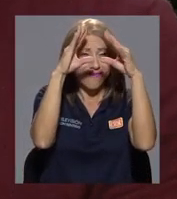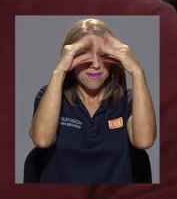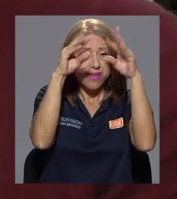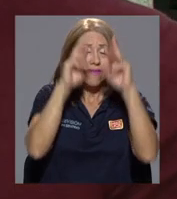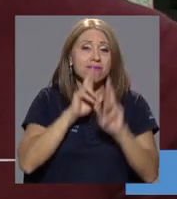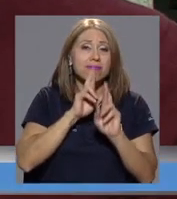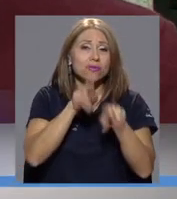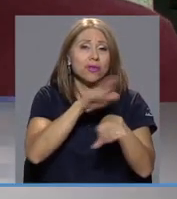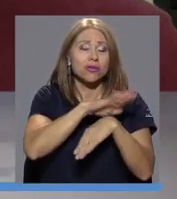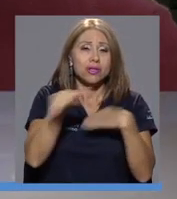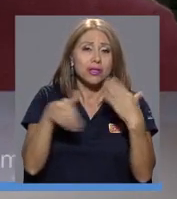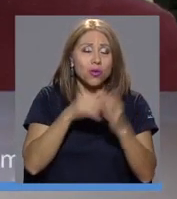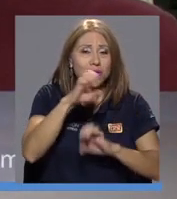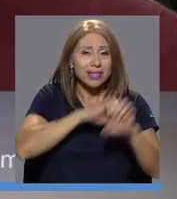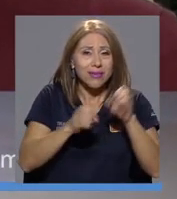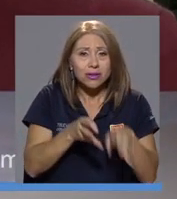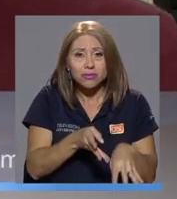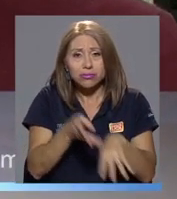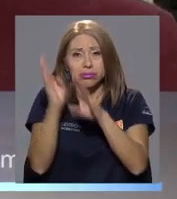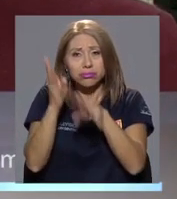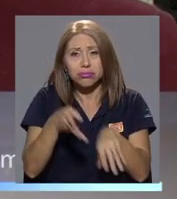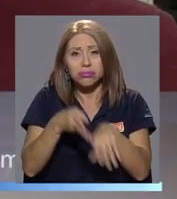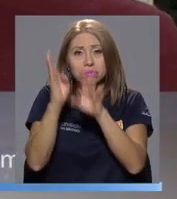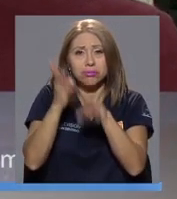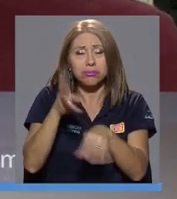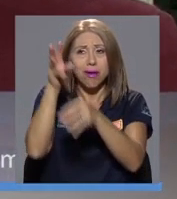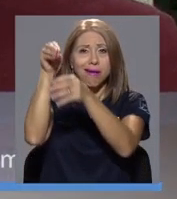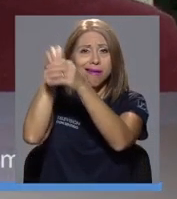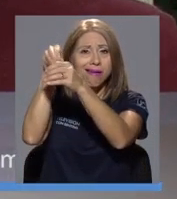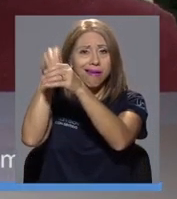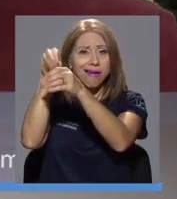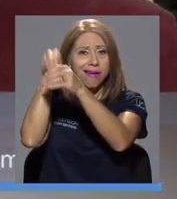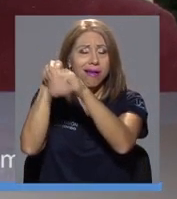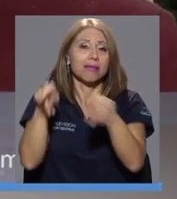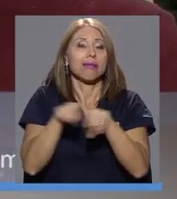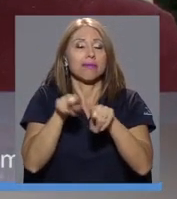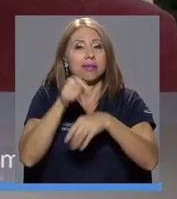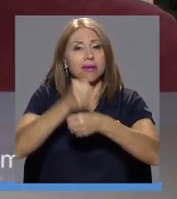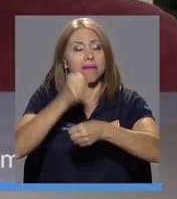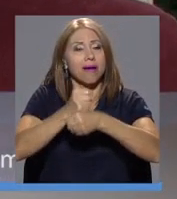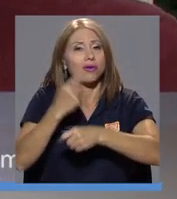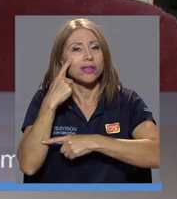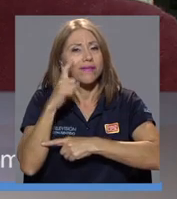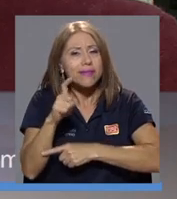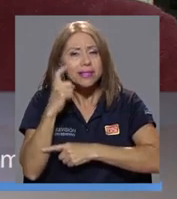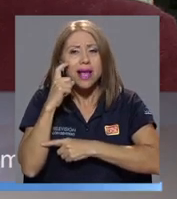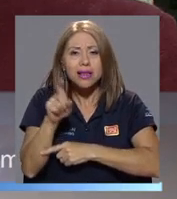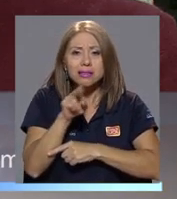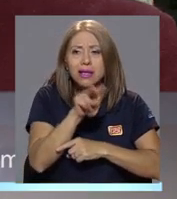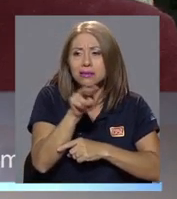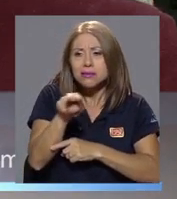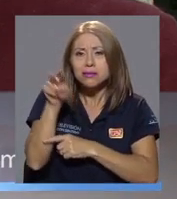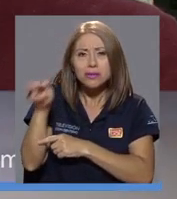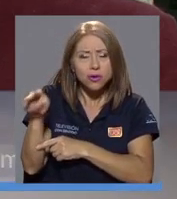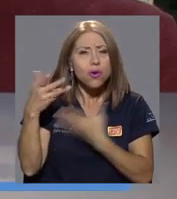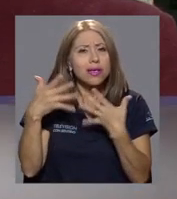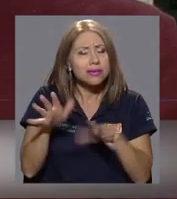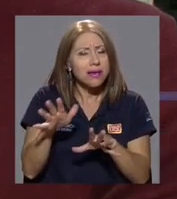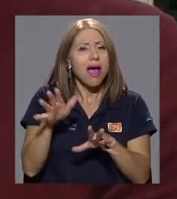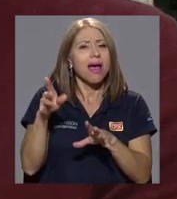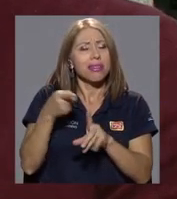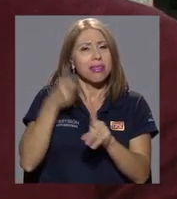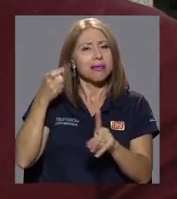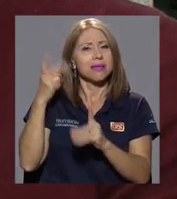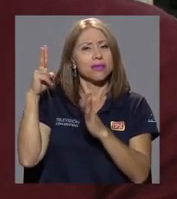los resultados de todas las evaluaciones y los trabajos de fiscalización que la Unidad de Gestión viene realizando desde aproximadamente